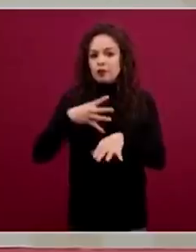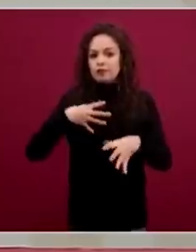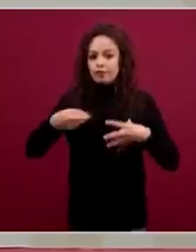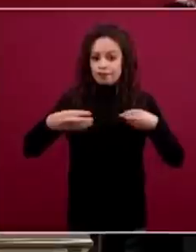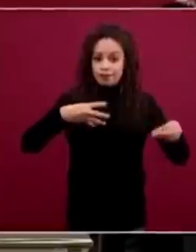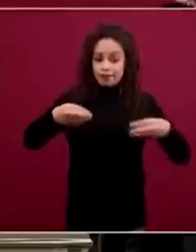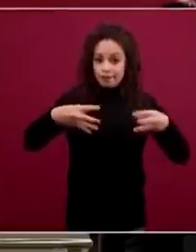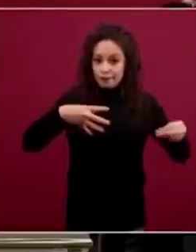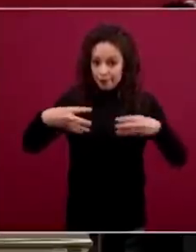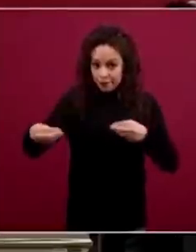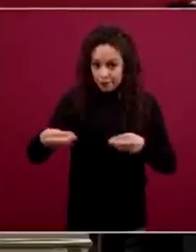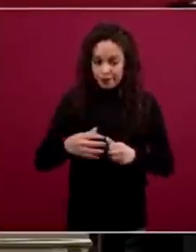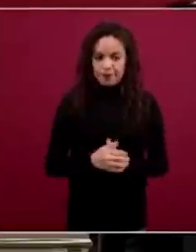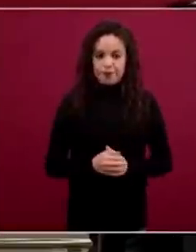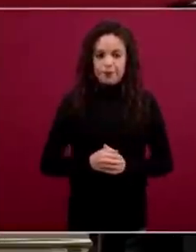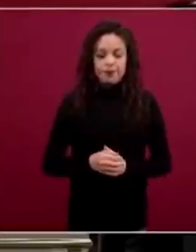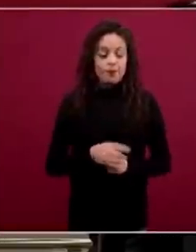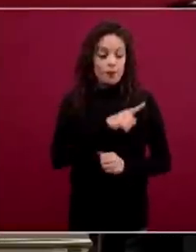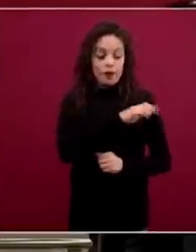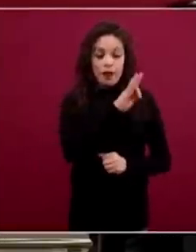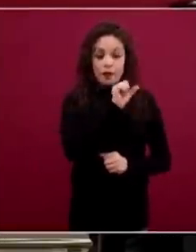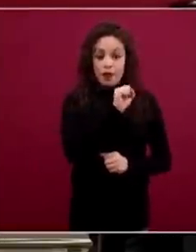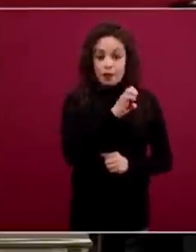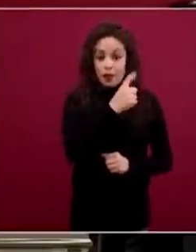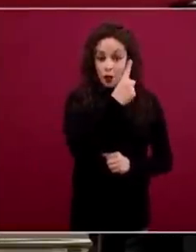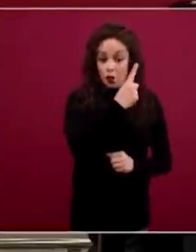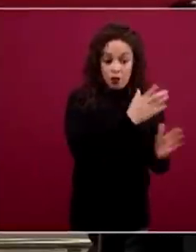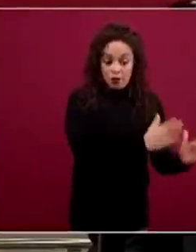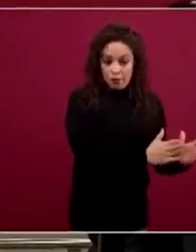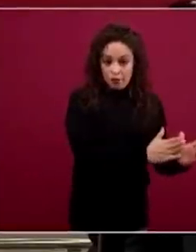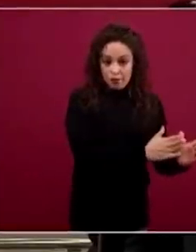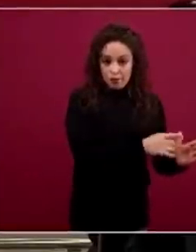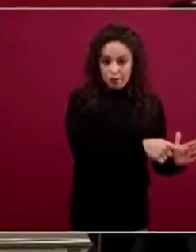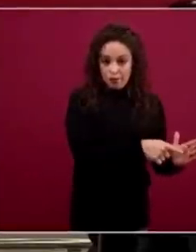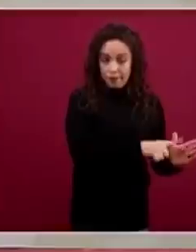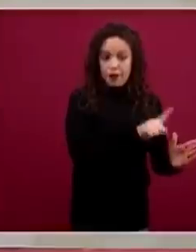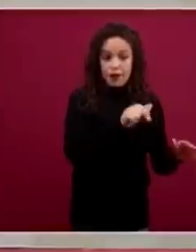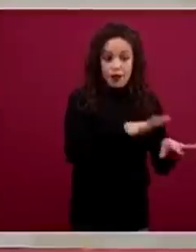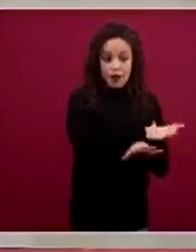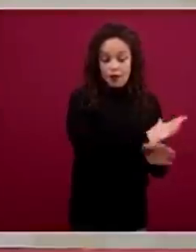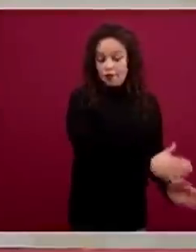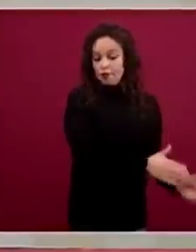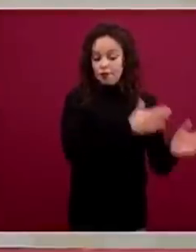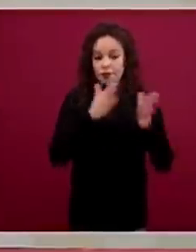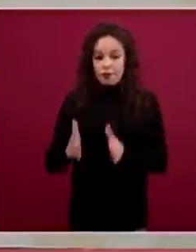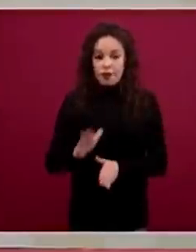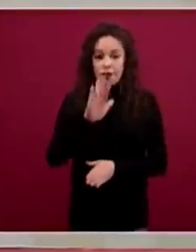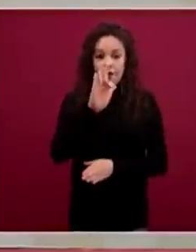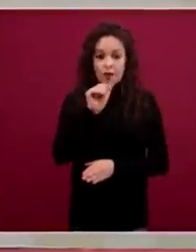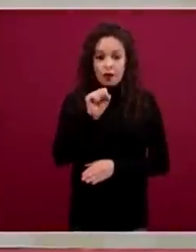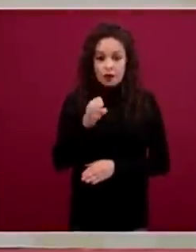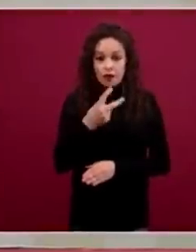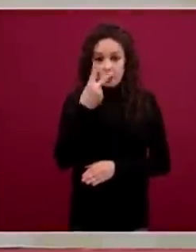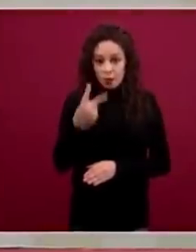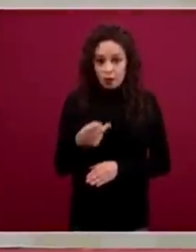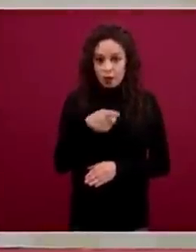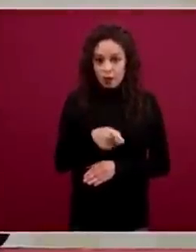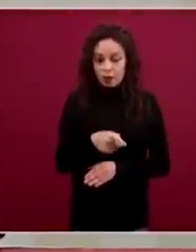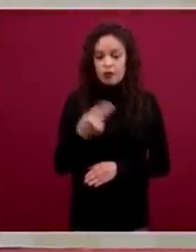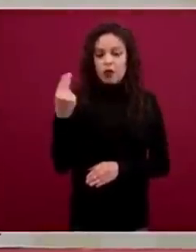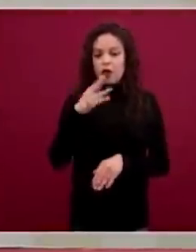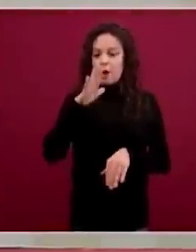cuando pasamos de la fase 1 a la fase 2, activamos el modelo de vigilancia sentinela,